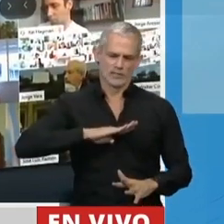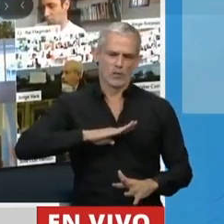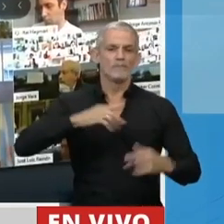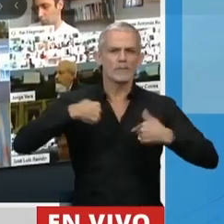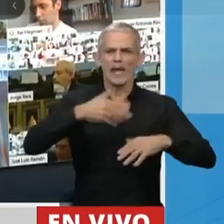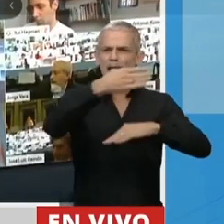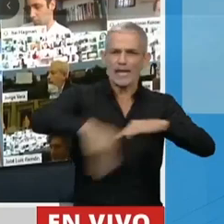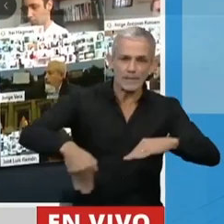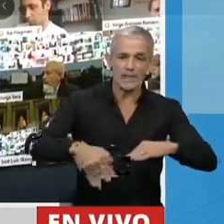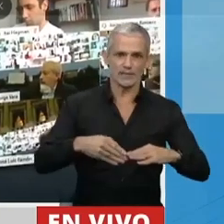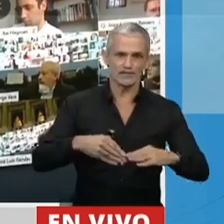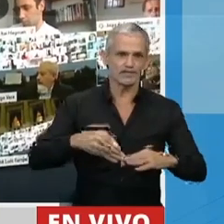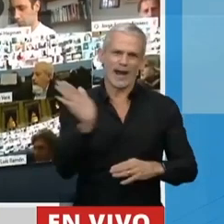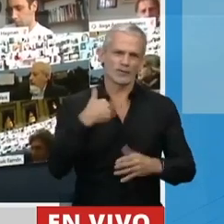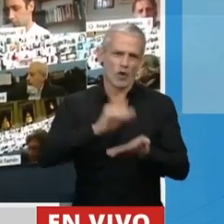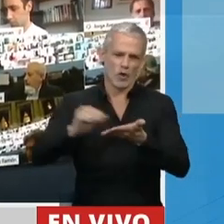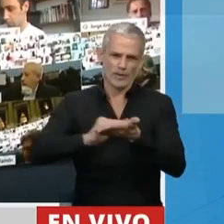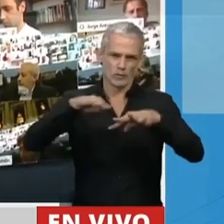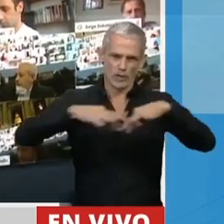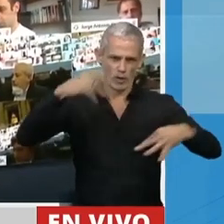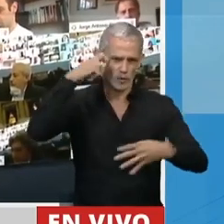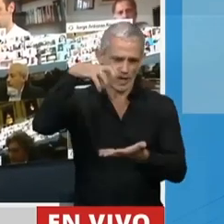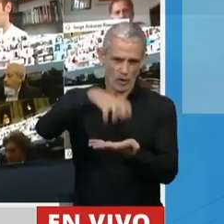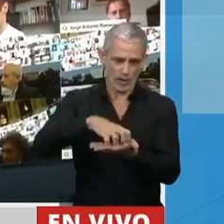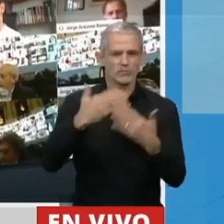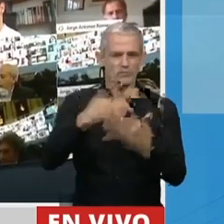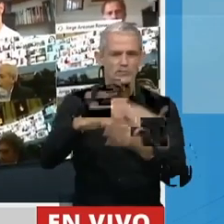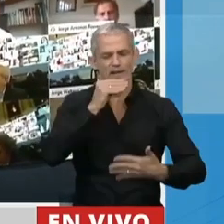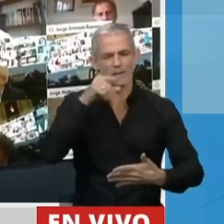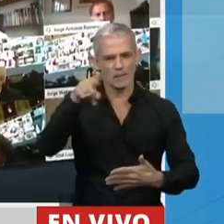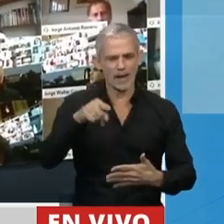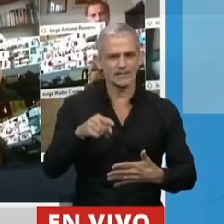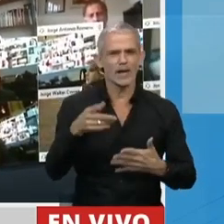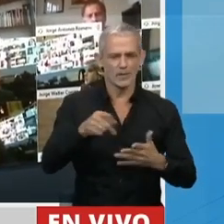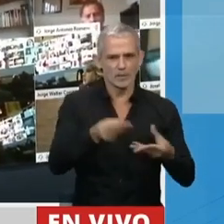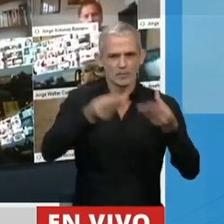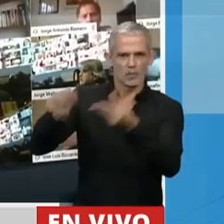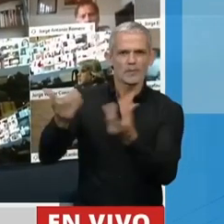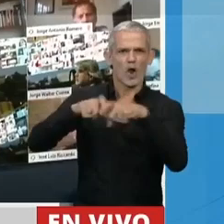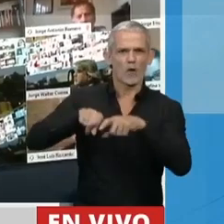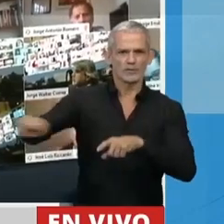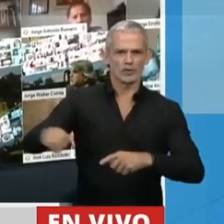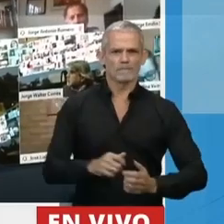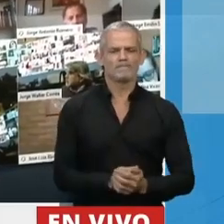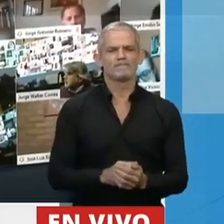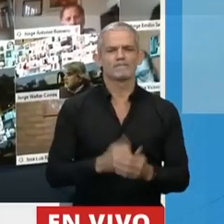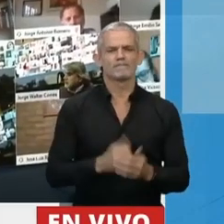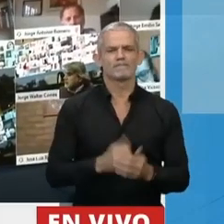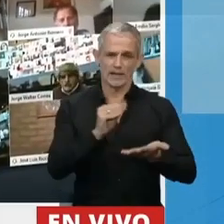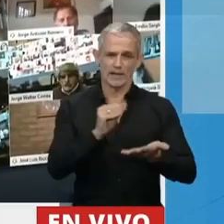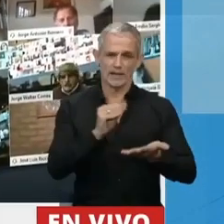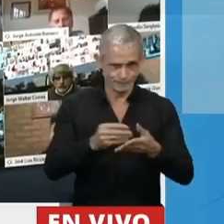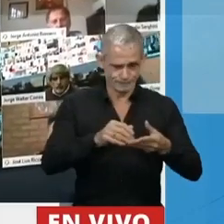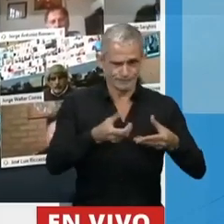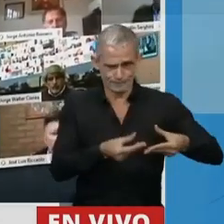ofensivos y limitantes para todos los diputados de este recinto. Le agradezco, señor Presidente, y pido paso a la Comisión. Gracias, se